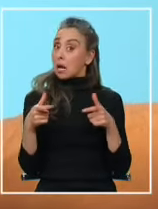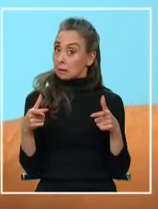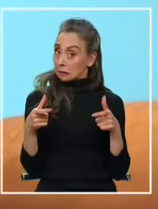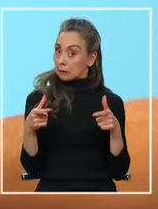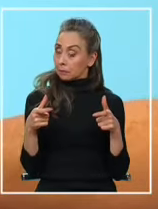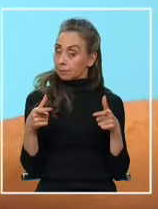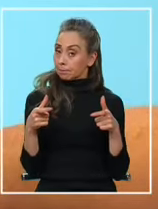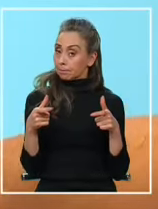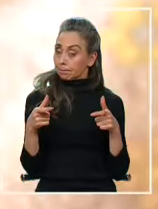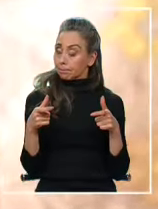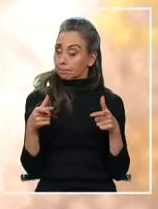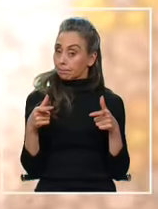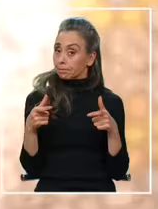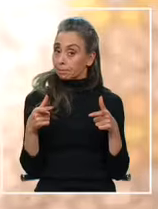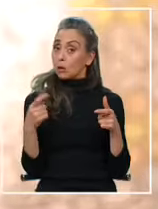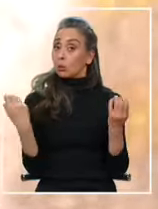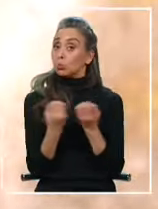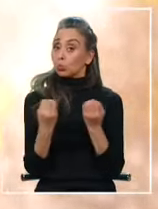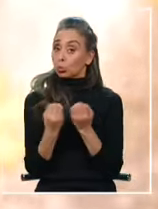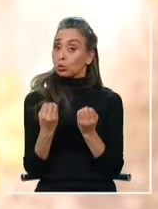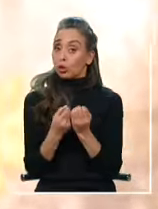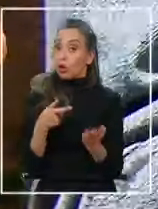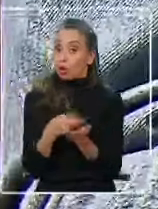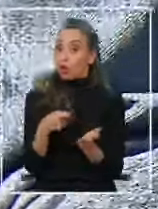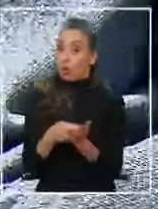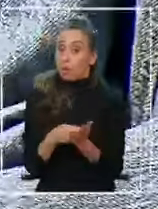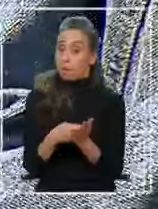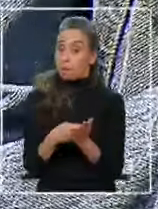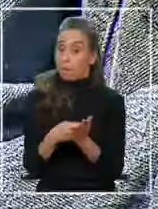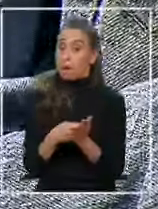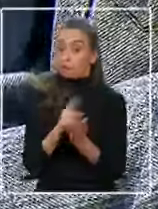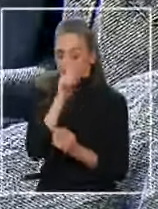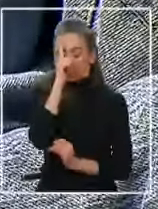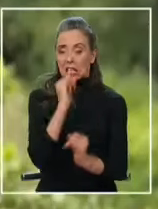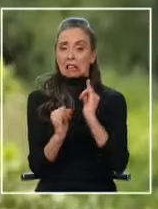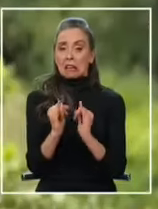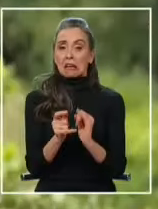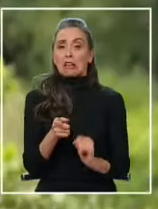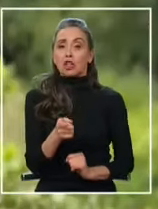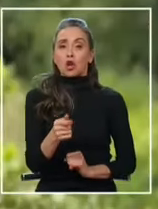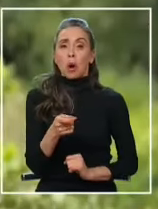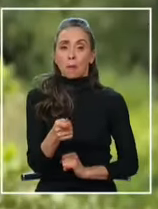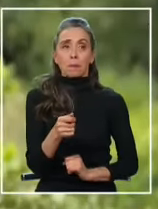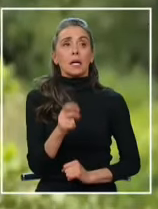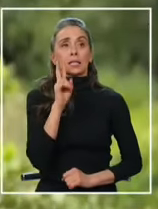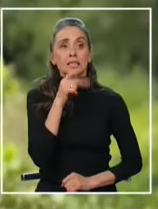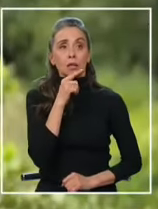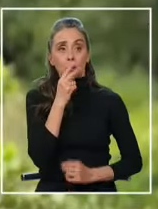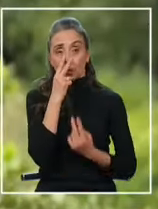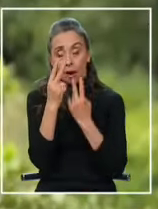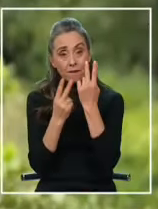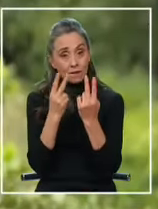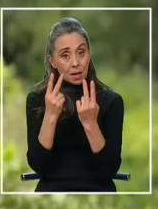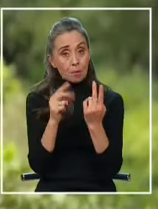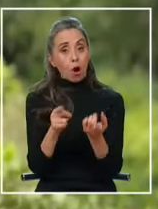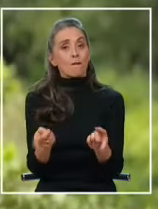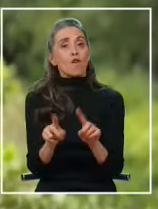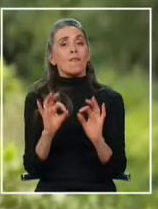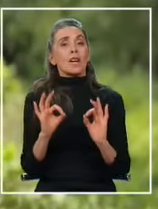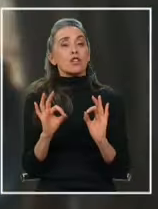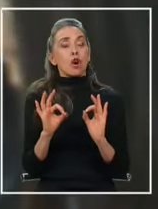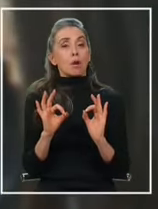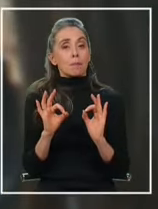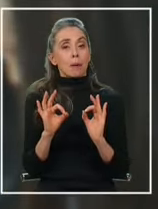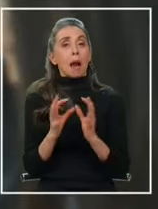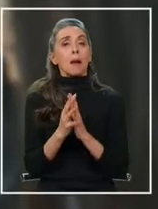y hoy ocupan un lugar importante en nuestros hábitos de consumo Sin duda estamos viendo un escenario en que se está normalizando el